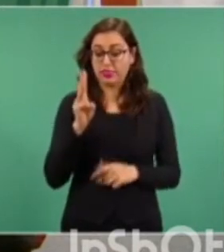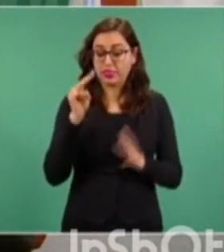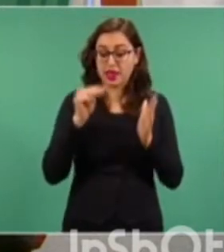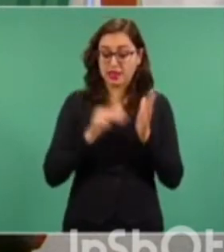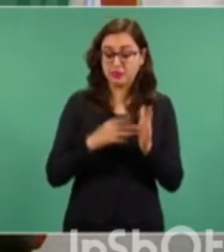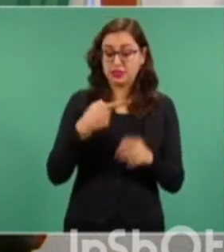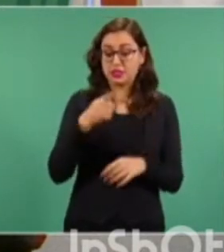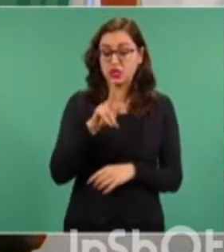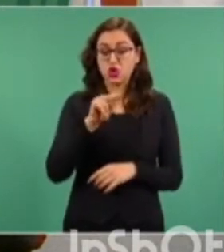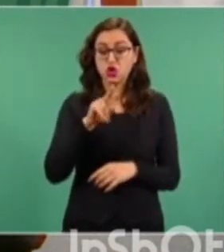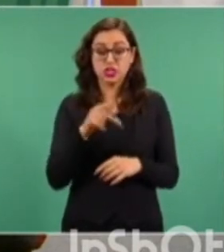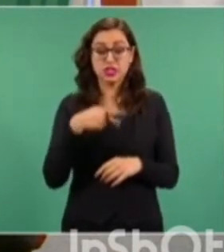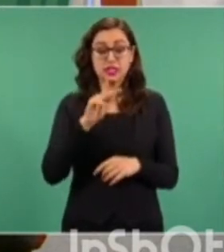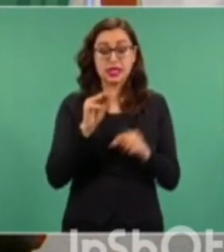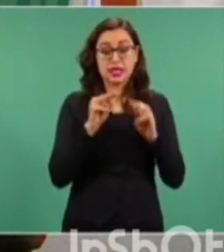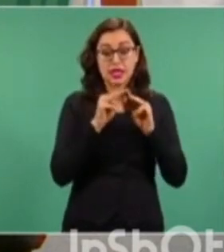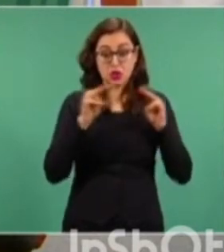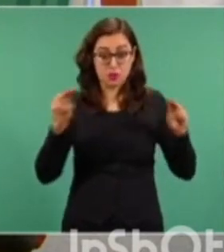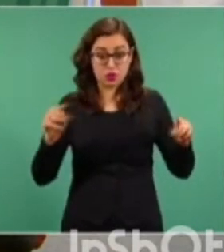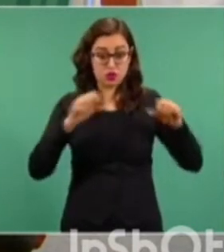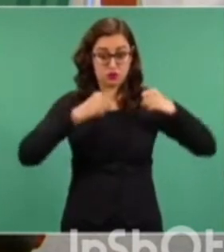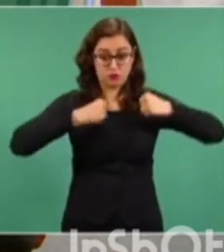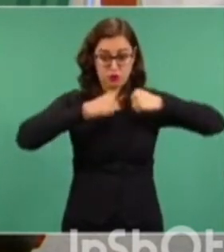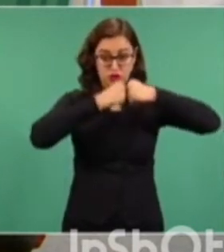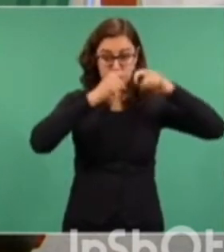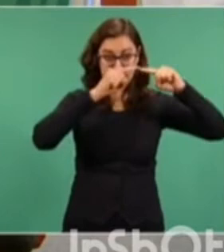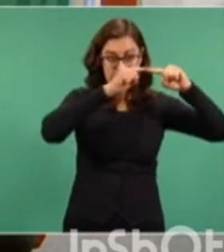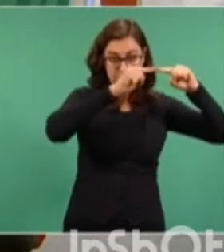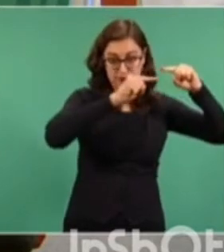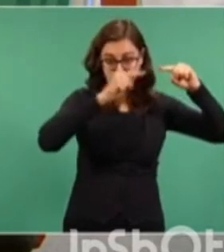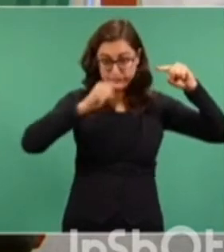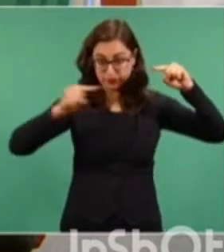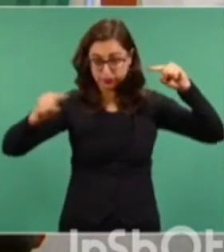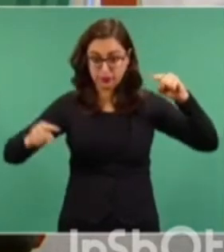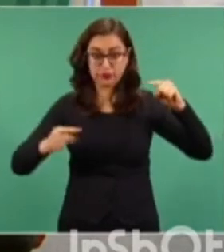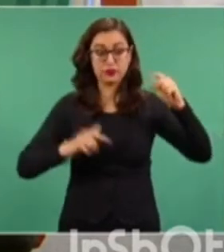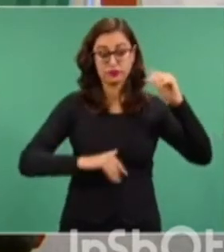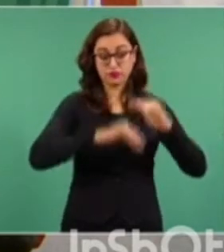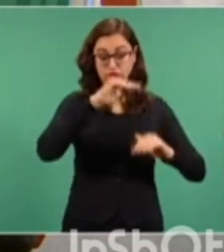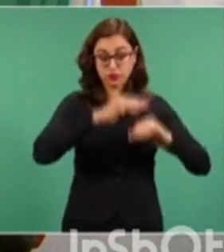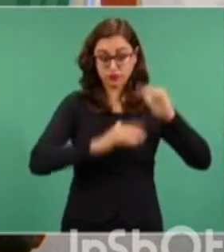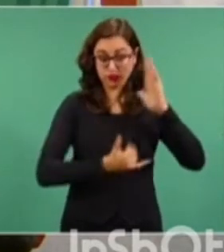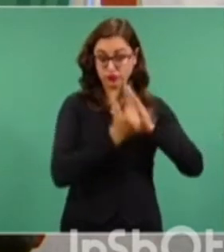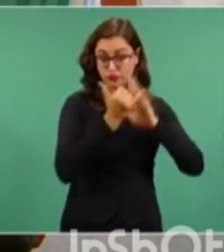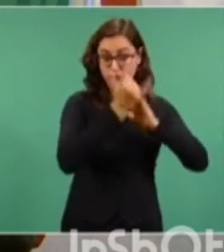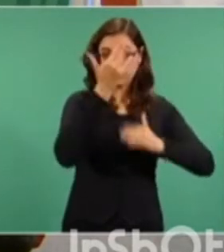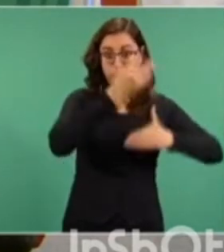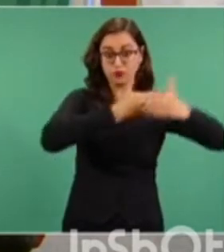construido y qué presidente de Estados Unidos lo construyó,